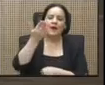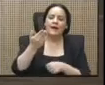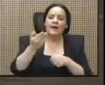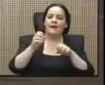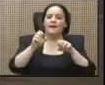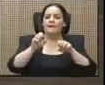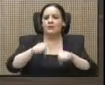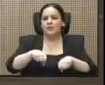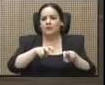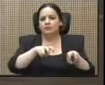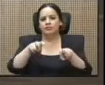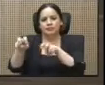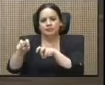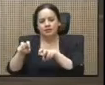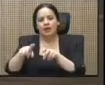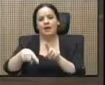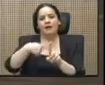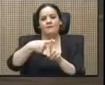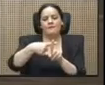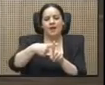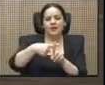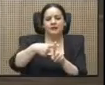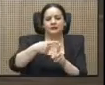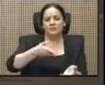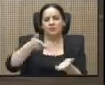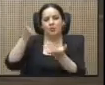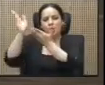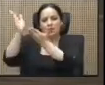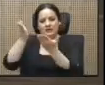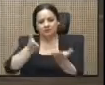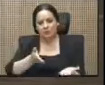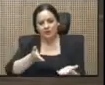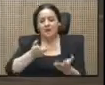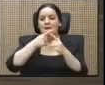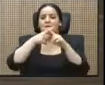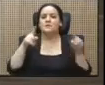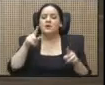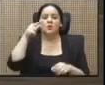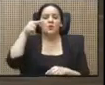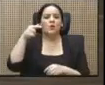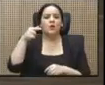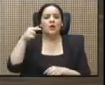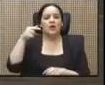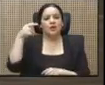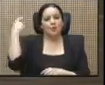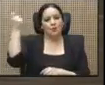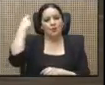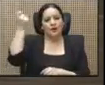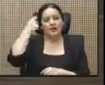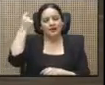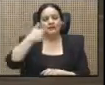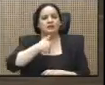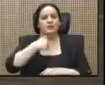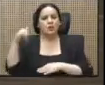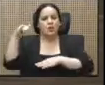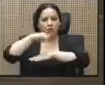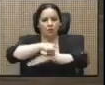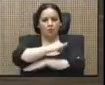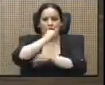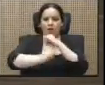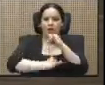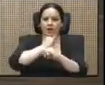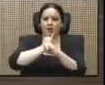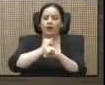de exportaciones e importaciones. Pero en Guanacaste también tenemos un aeropuerto internacional al que podemos